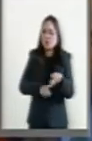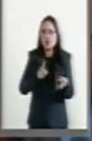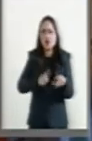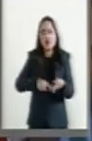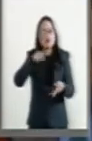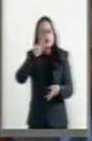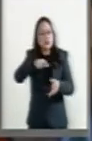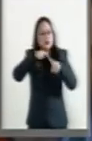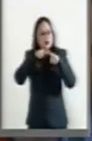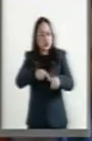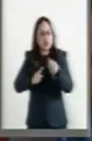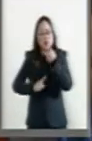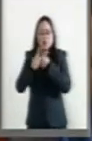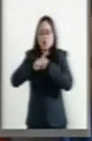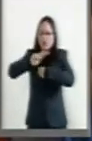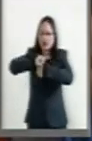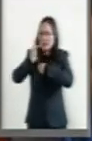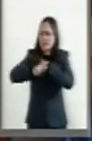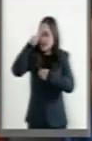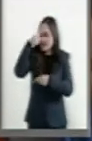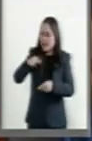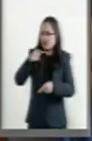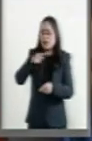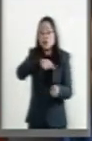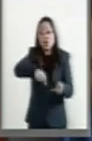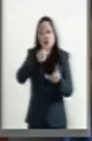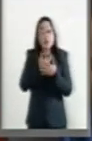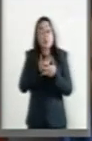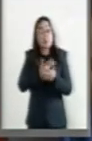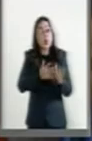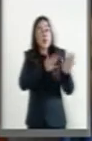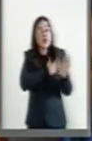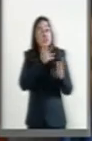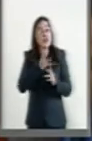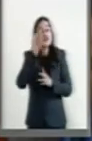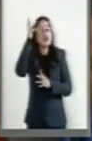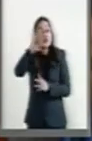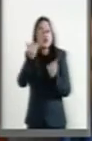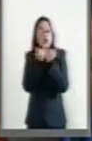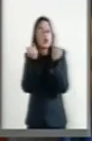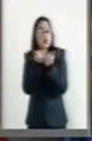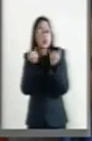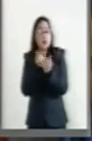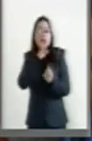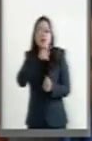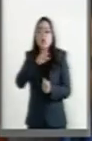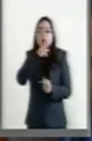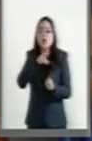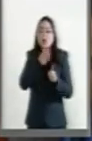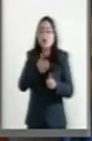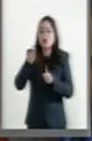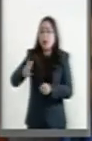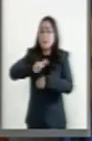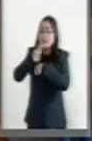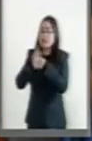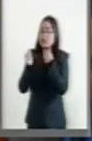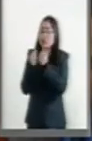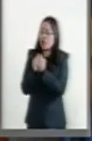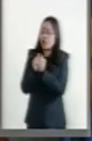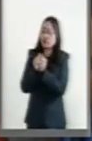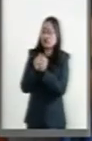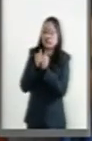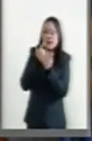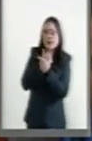la confianza en que las cosas pueden ser mejor para todos, y la falta de un estado de derecho que pueda solventar y que pueda corregir